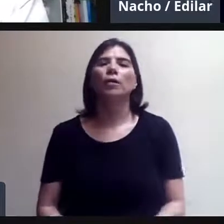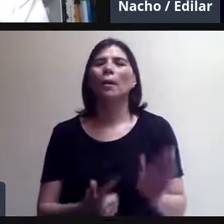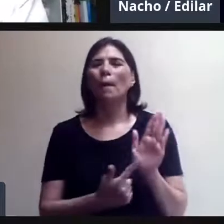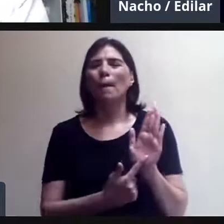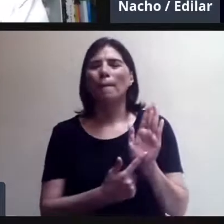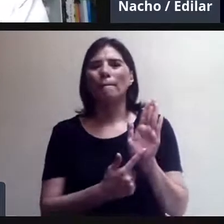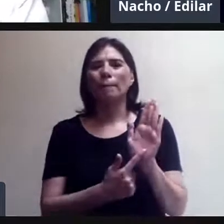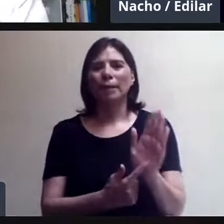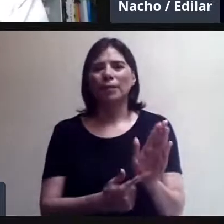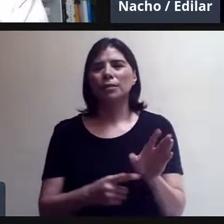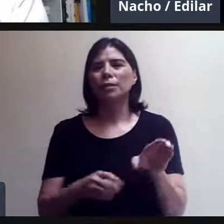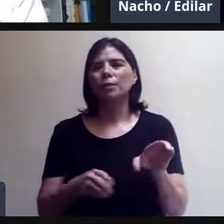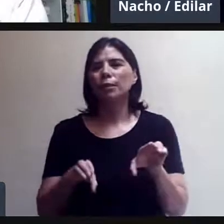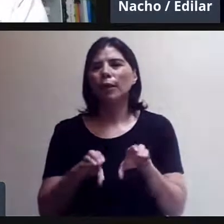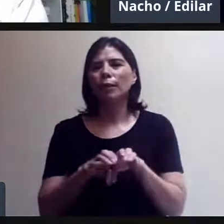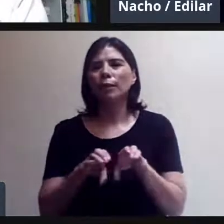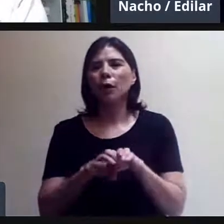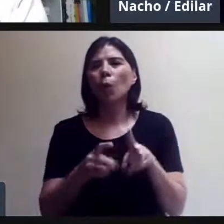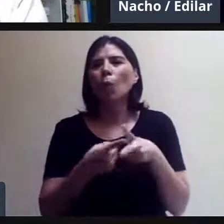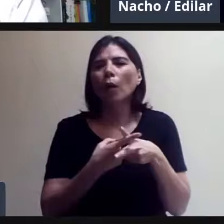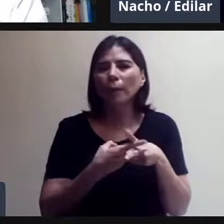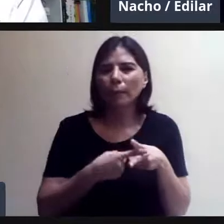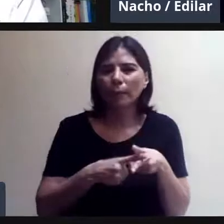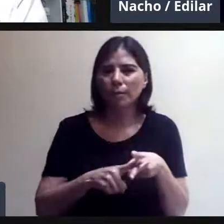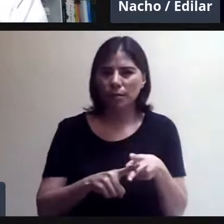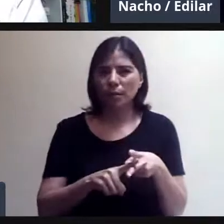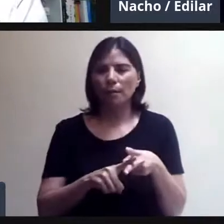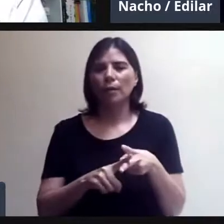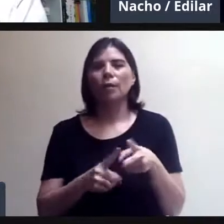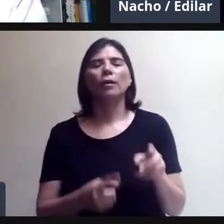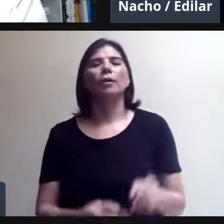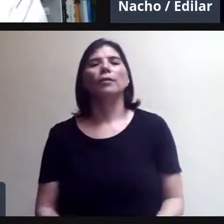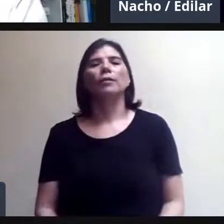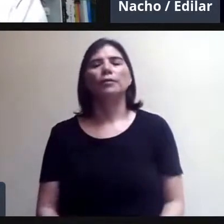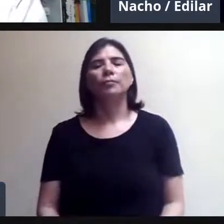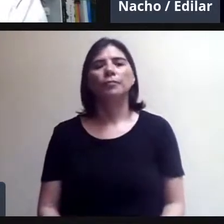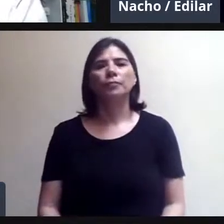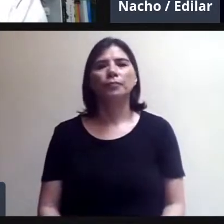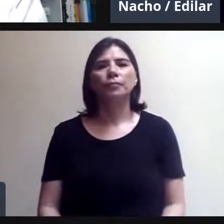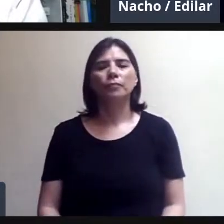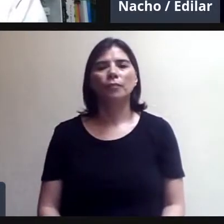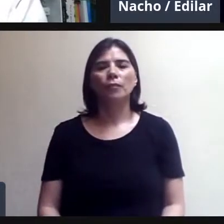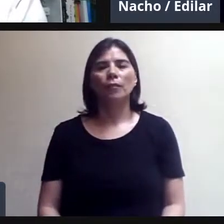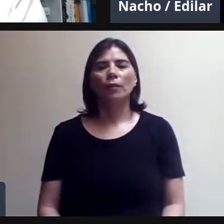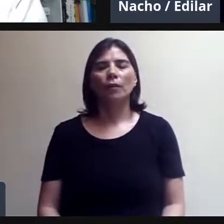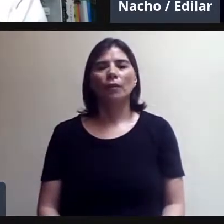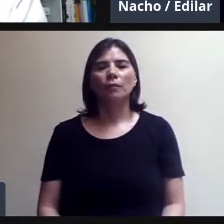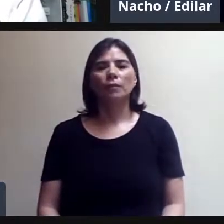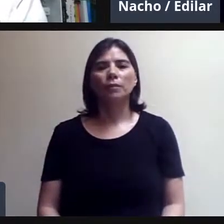Vas a tener que volver ahora a la llamada, pero no. Mira, de hecho, este,